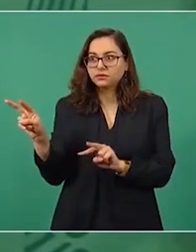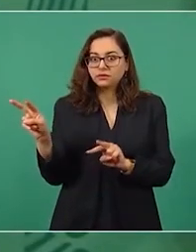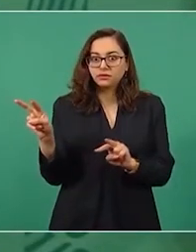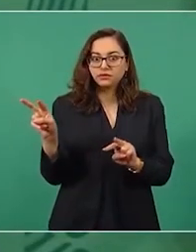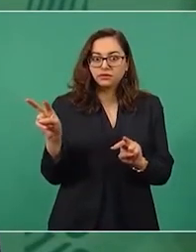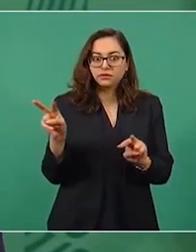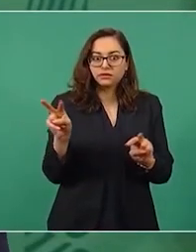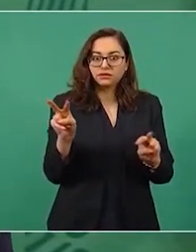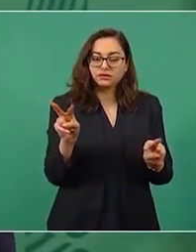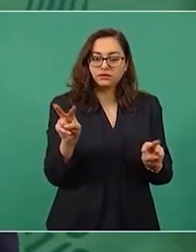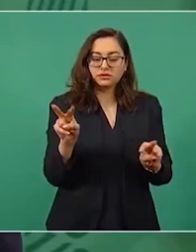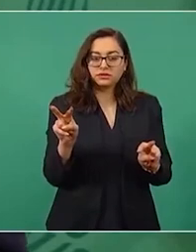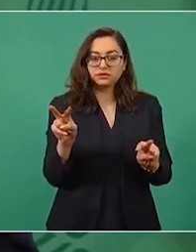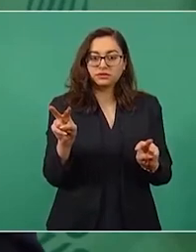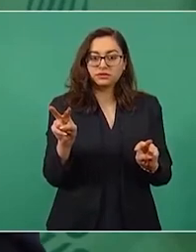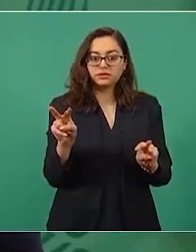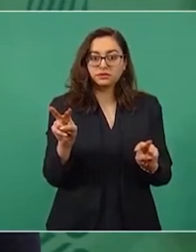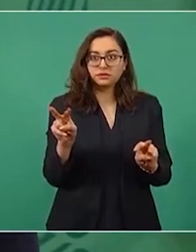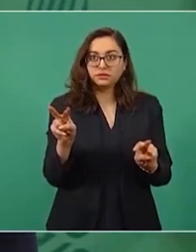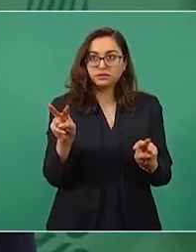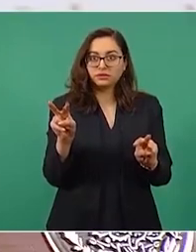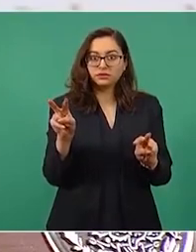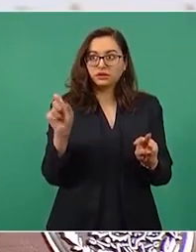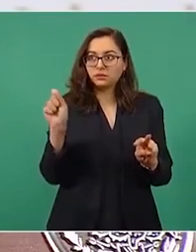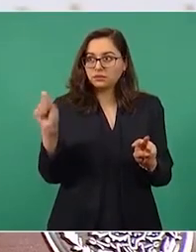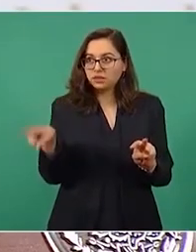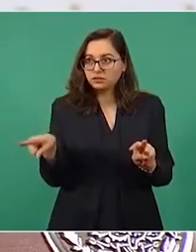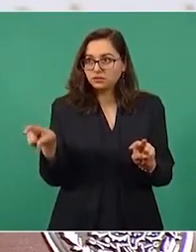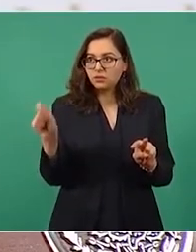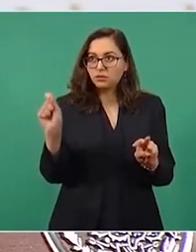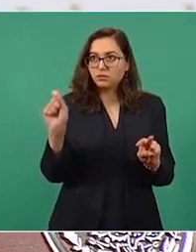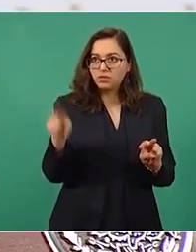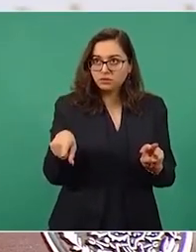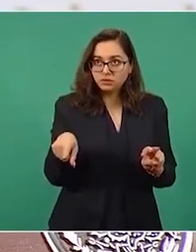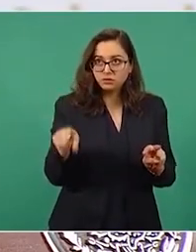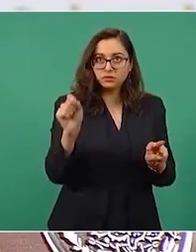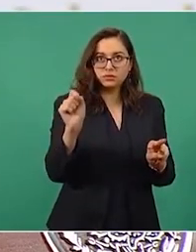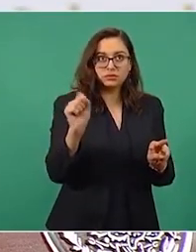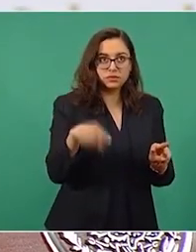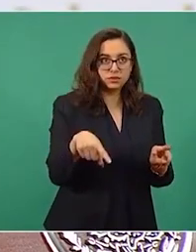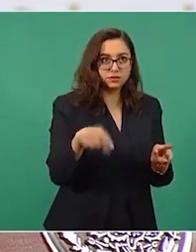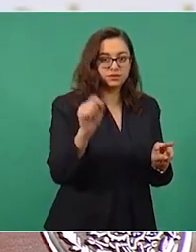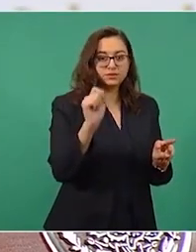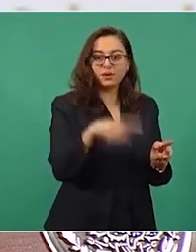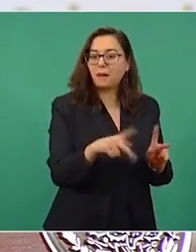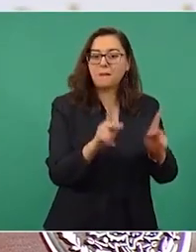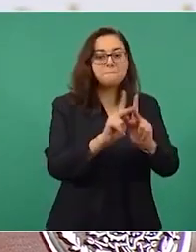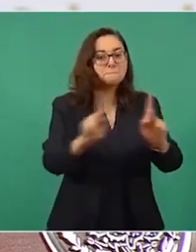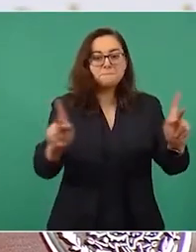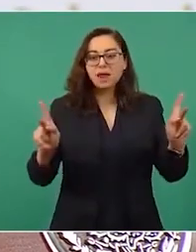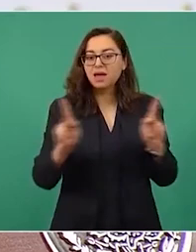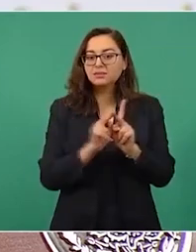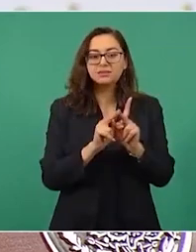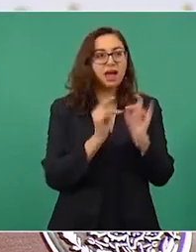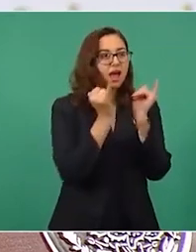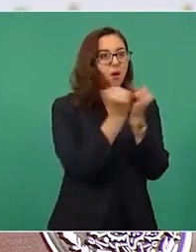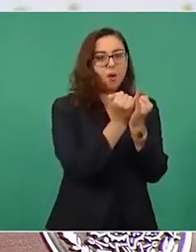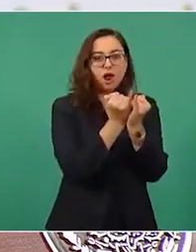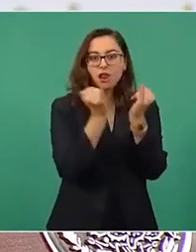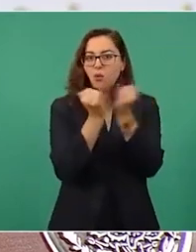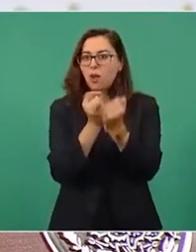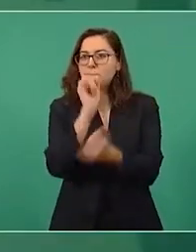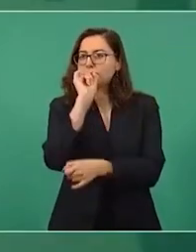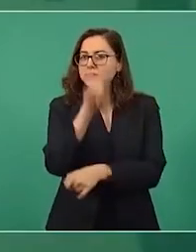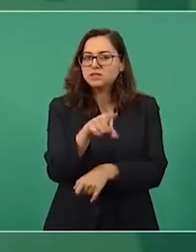Pues es la misma arquitectura. Los mismos centros comerciales, las mismas